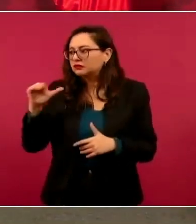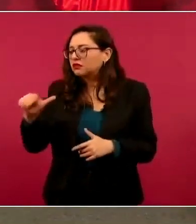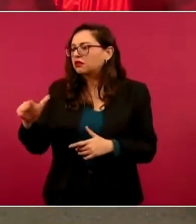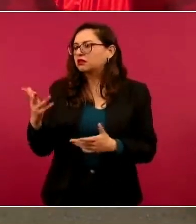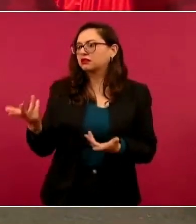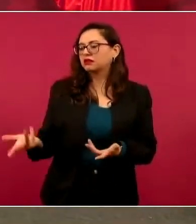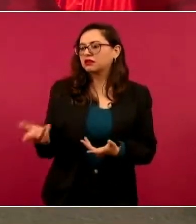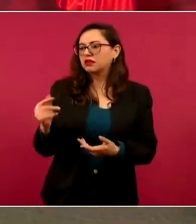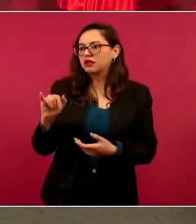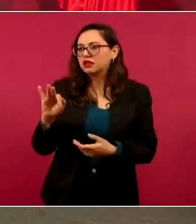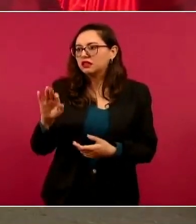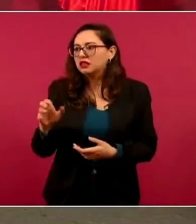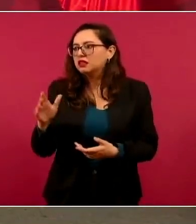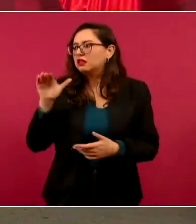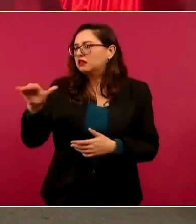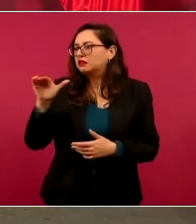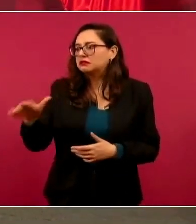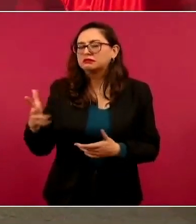mensajes,